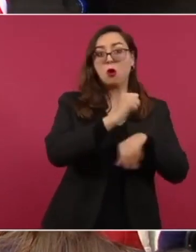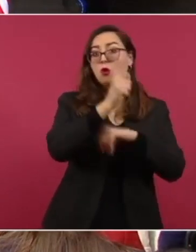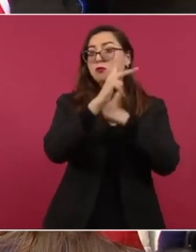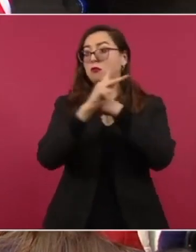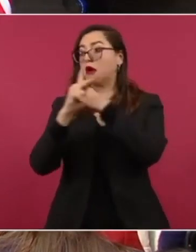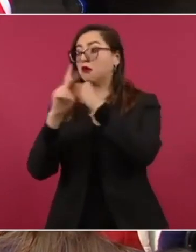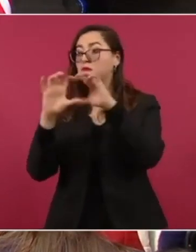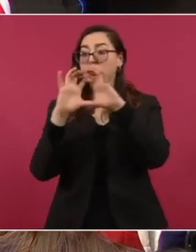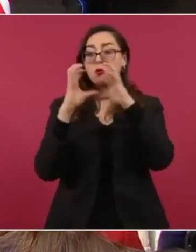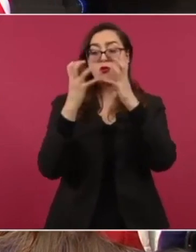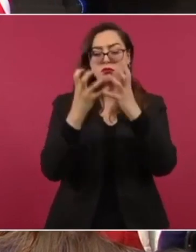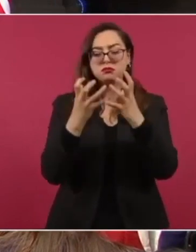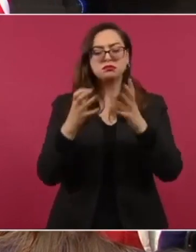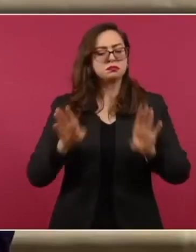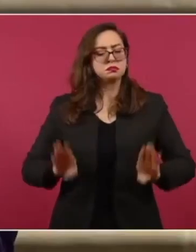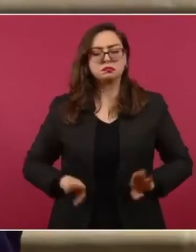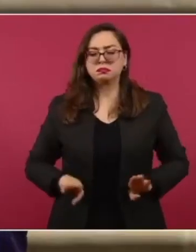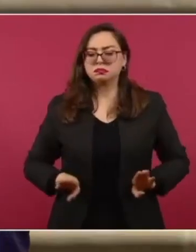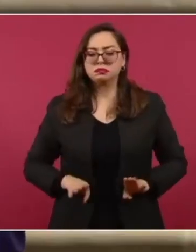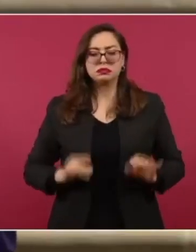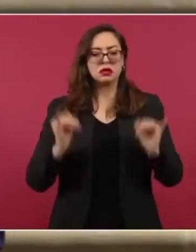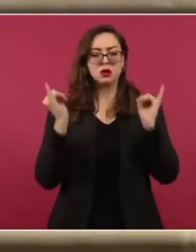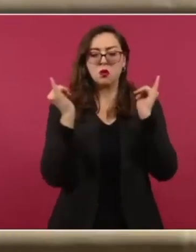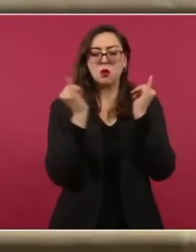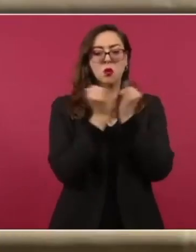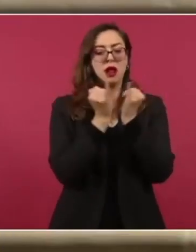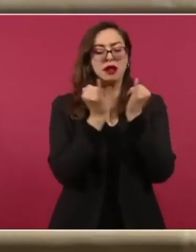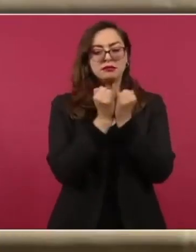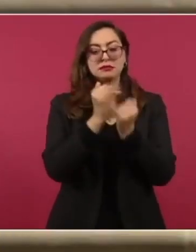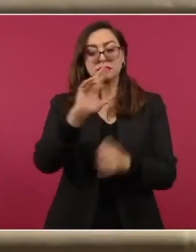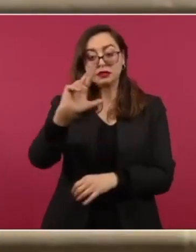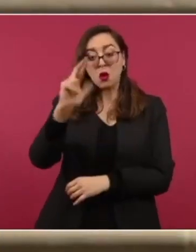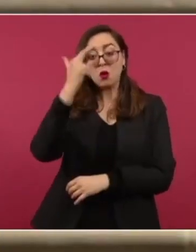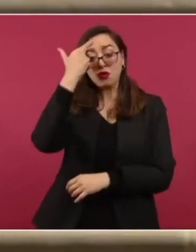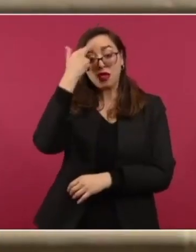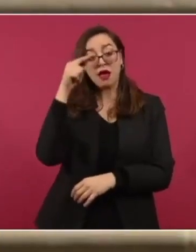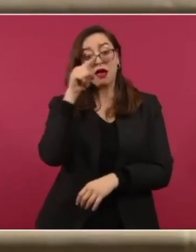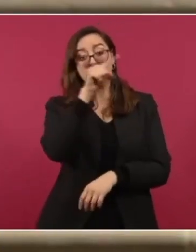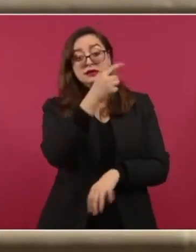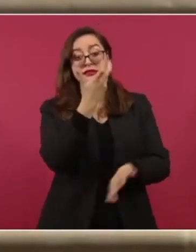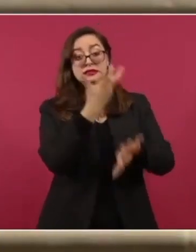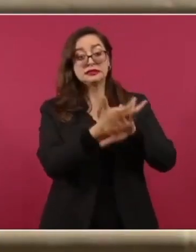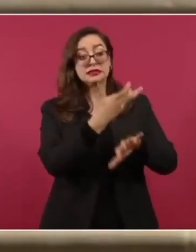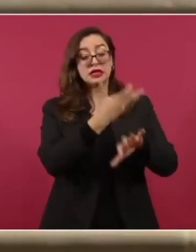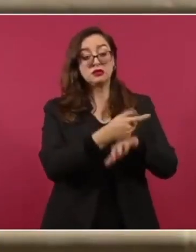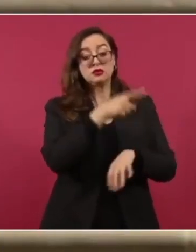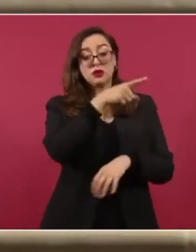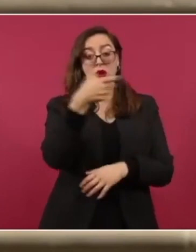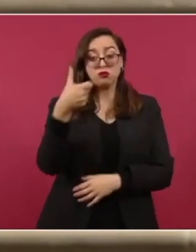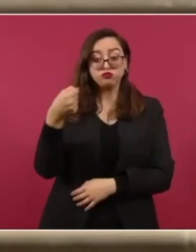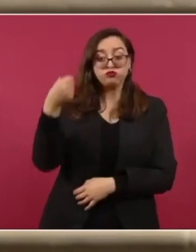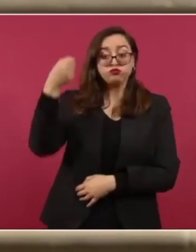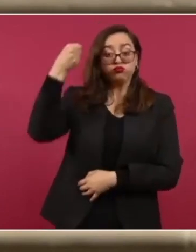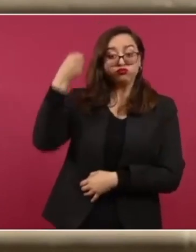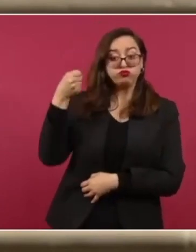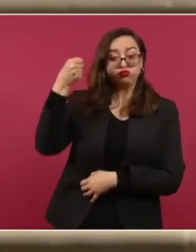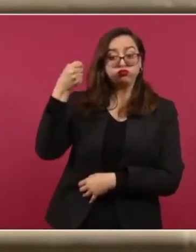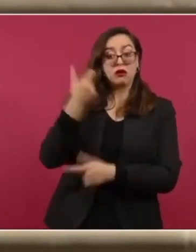que la estatua de la libertad nunca, jamás